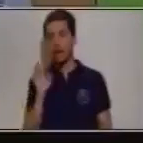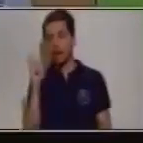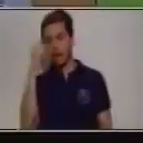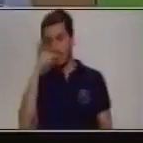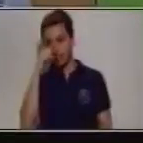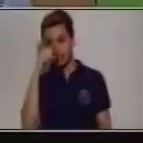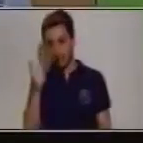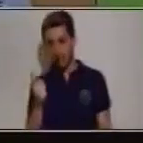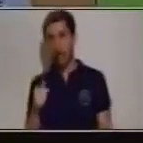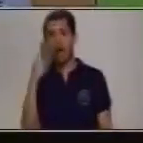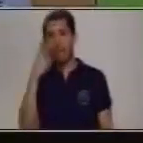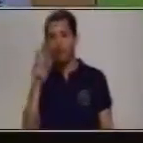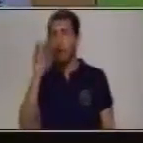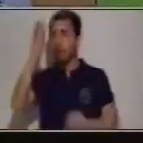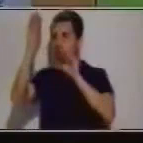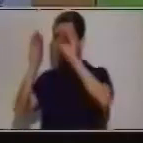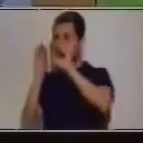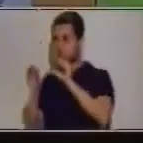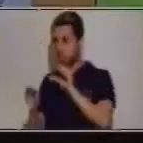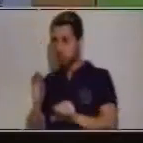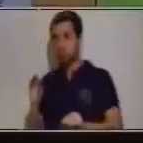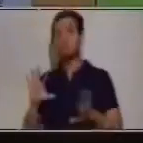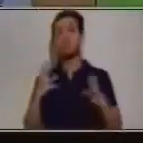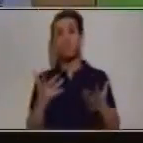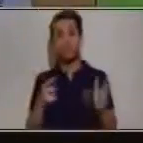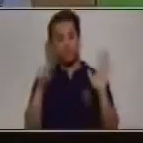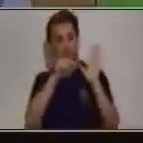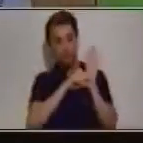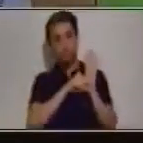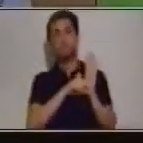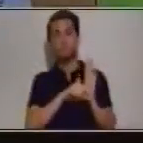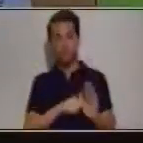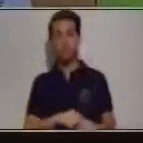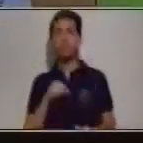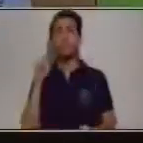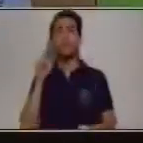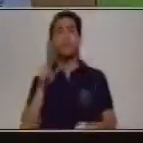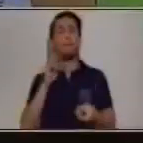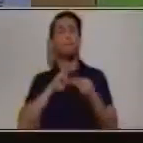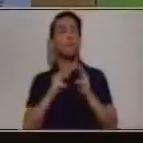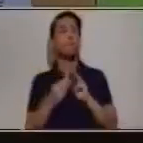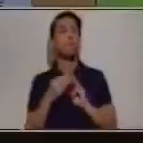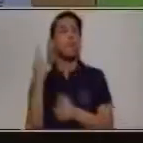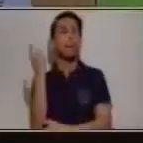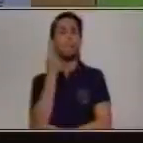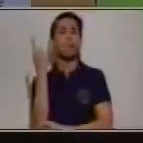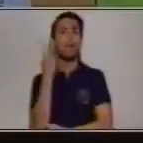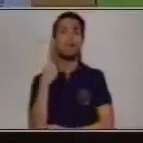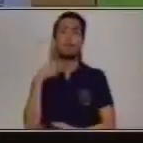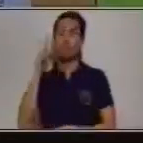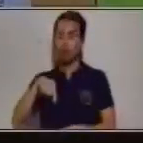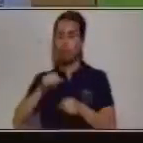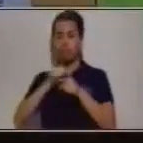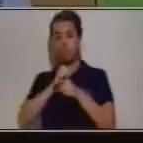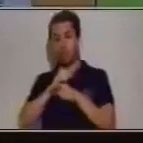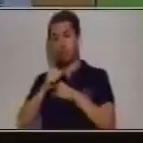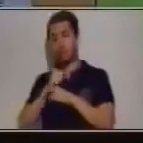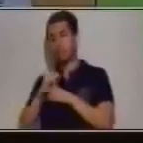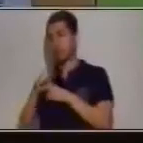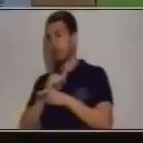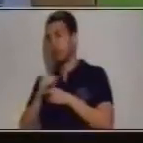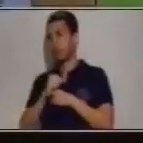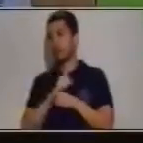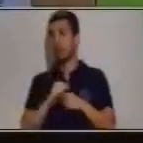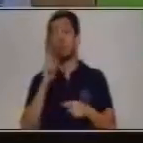partes de la resta. Y recuerden, la Matemática es muy importante que nosotros la practiquemos en lo sumo posible,